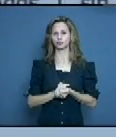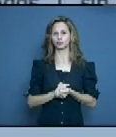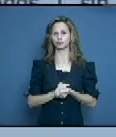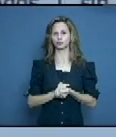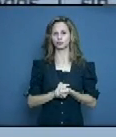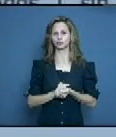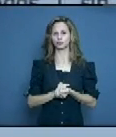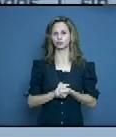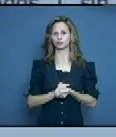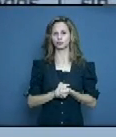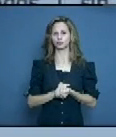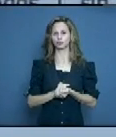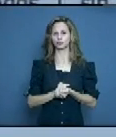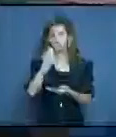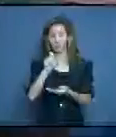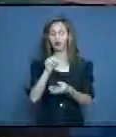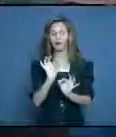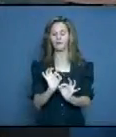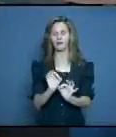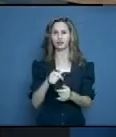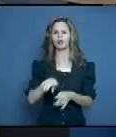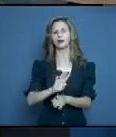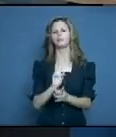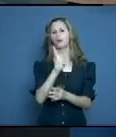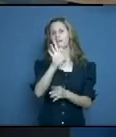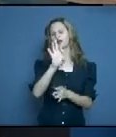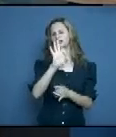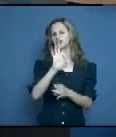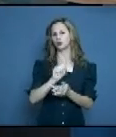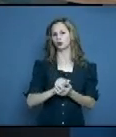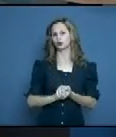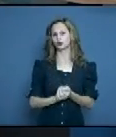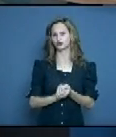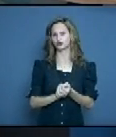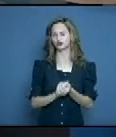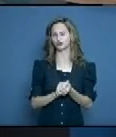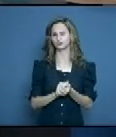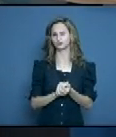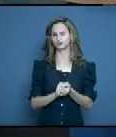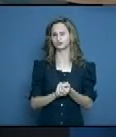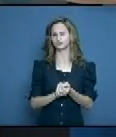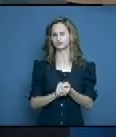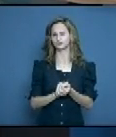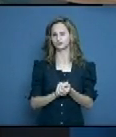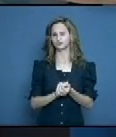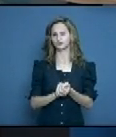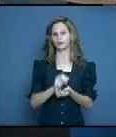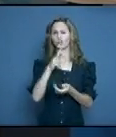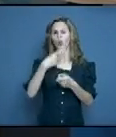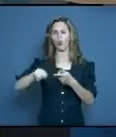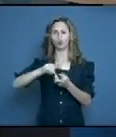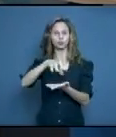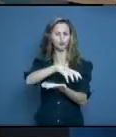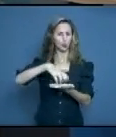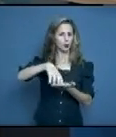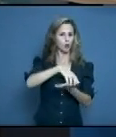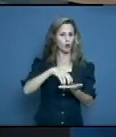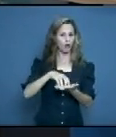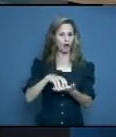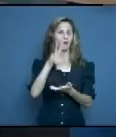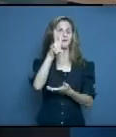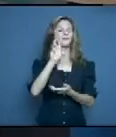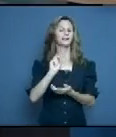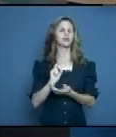28 confirmados. Área de salud, Mario Gutiérrez Sardaya, tiene 20 pacientes diagnosticados. De ellos,